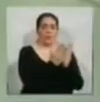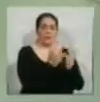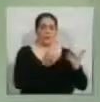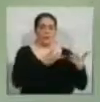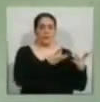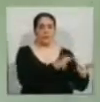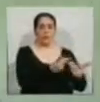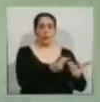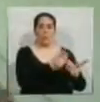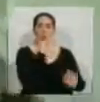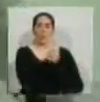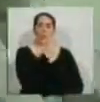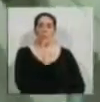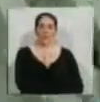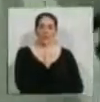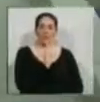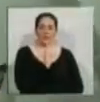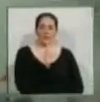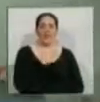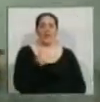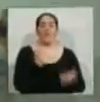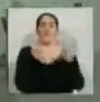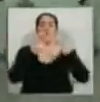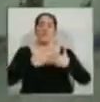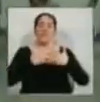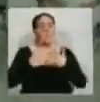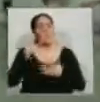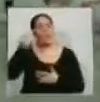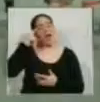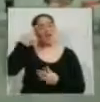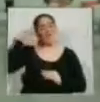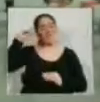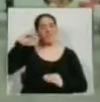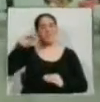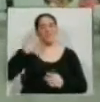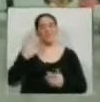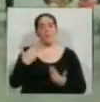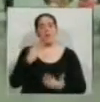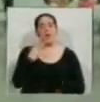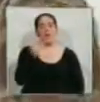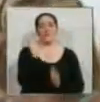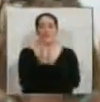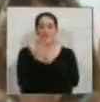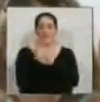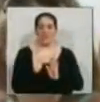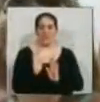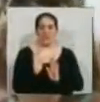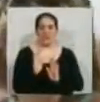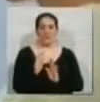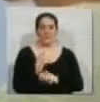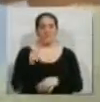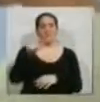automáticamente. Es un sistema inteligente de adquisición de nuevos libros. Aquí estamos viendo la obra